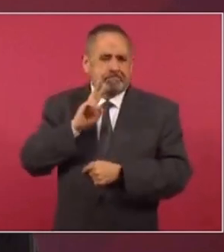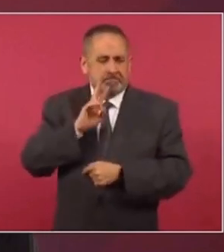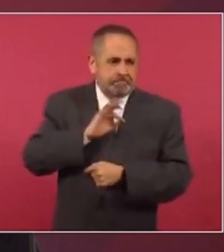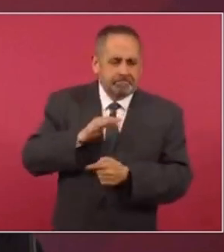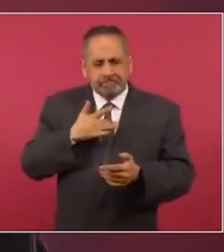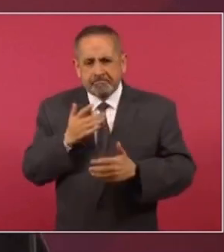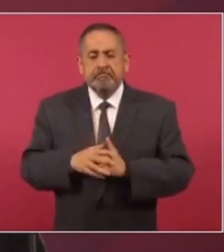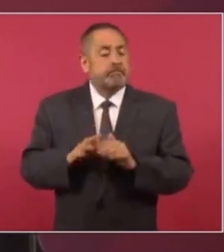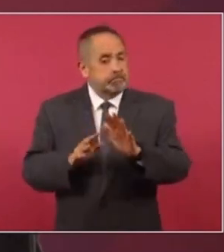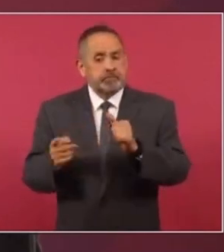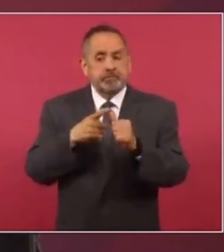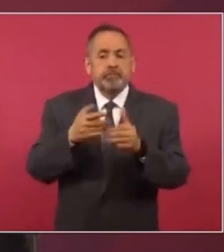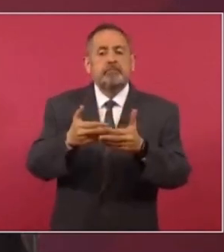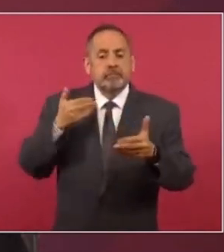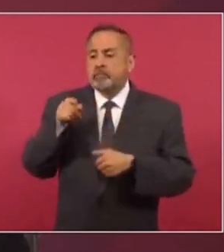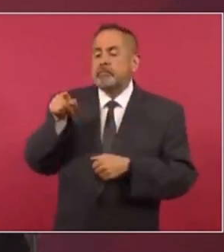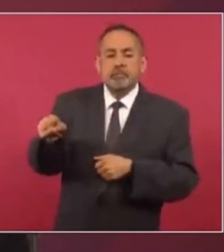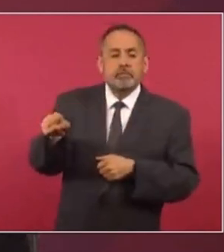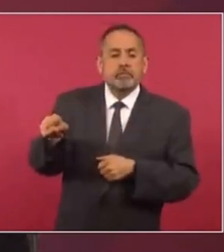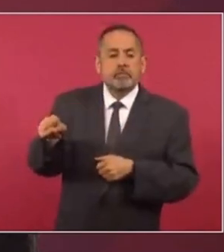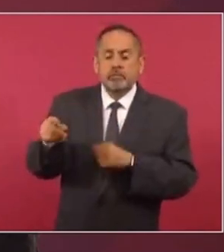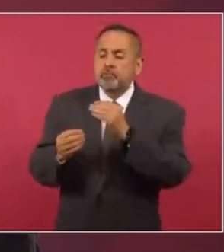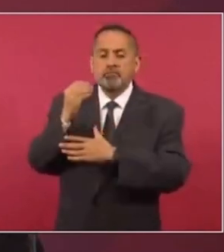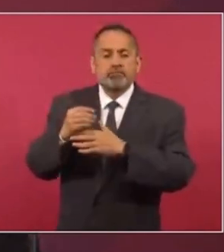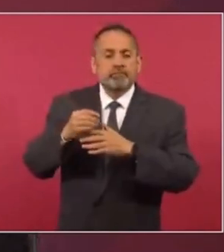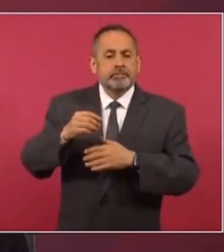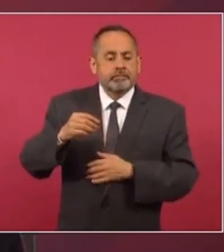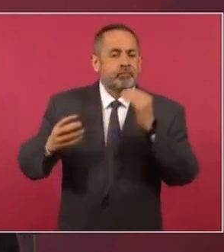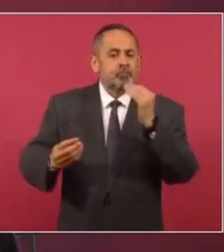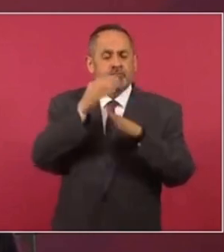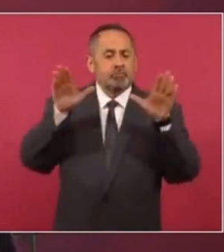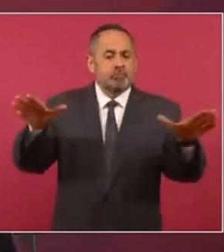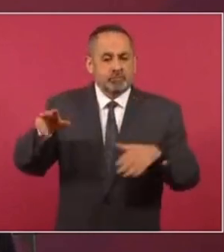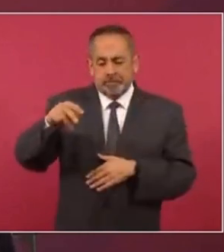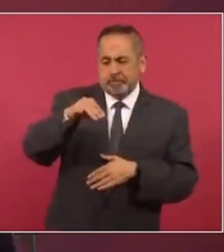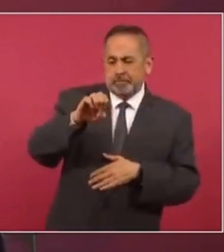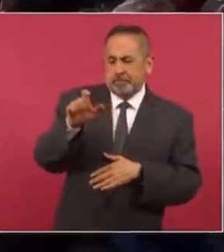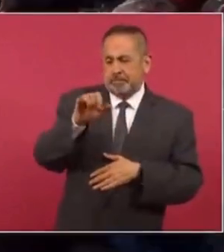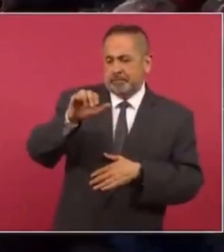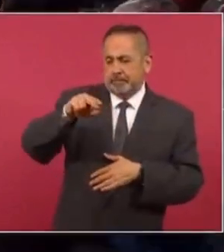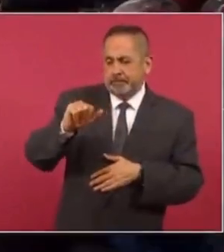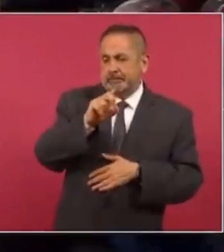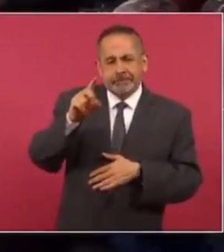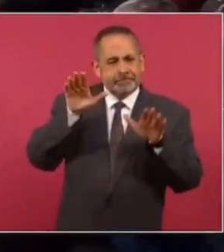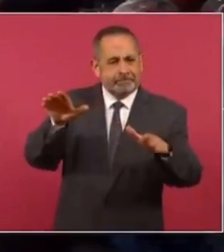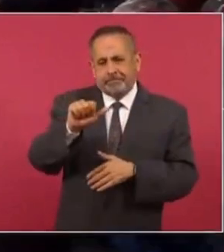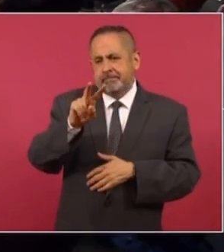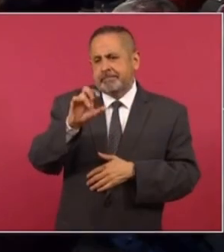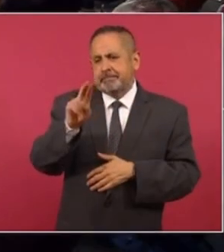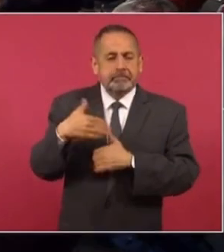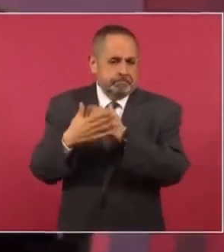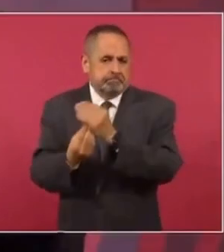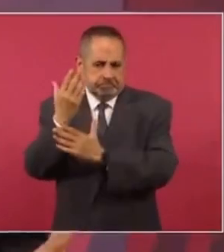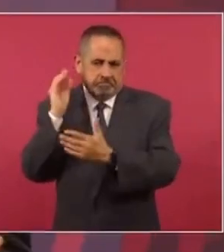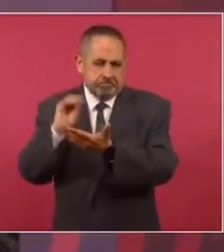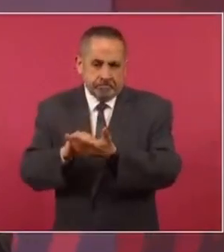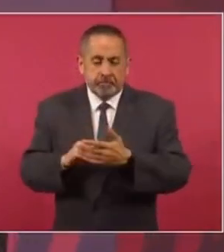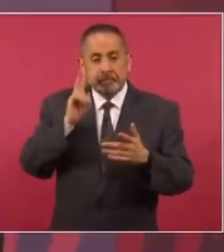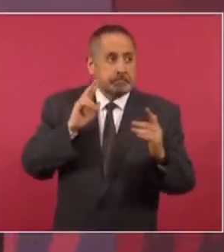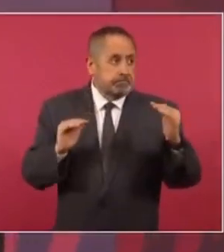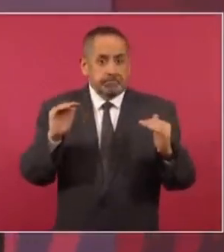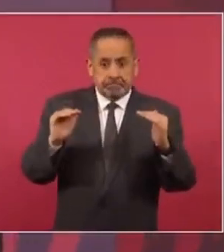se va a crear la nueva línea mexicana de aviación. Y si vemos que con eso